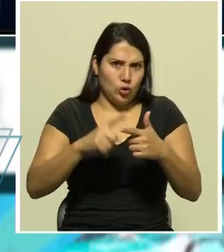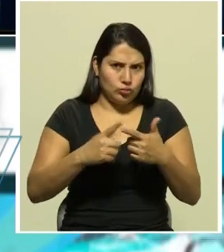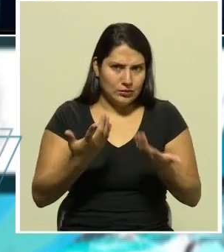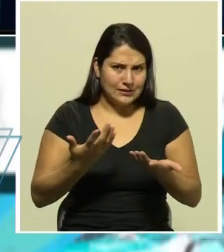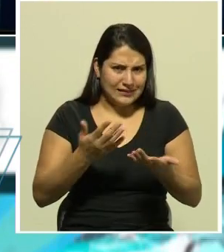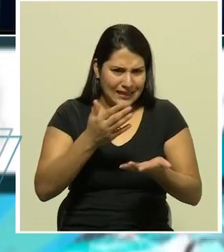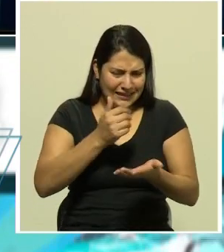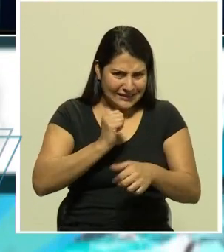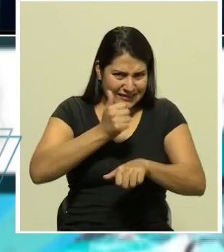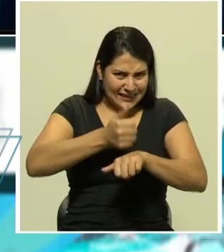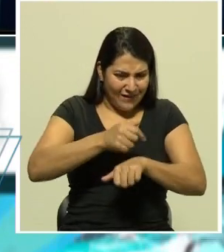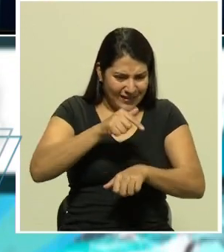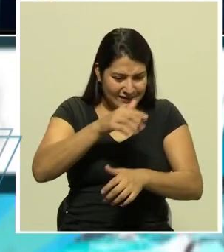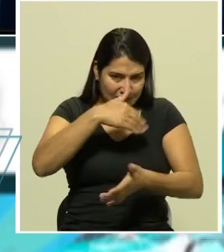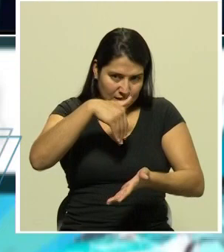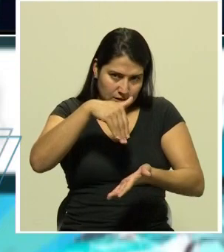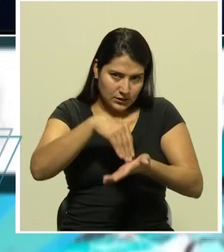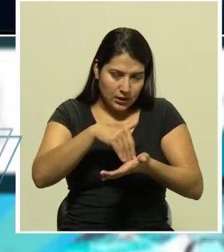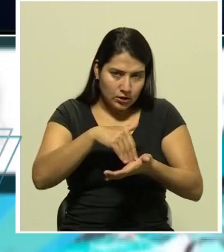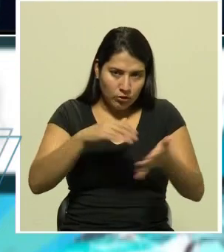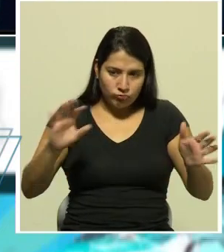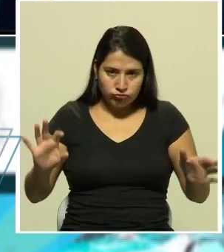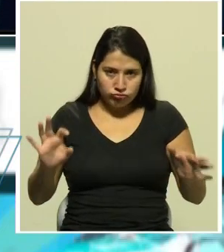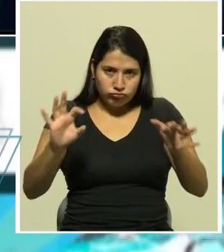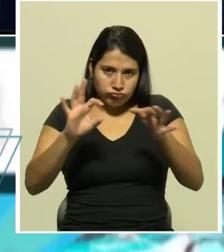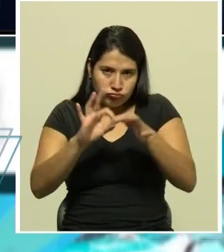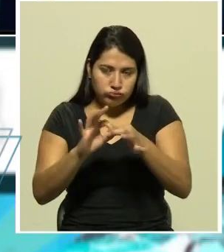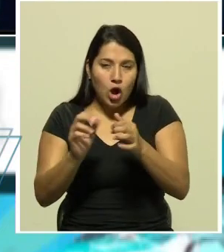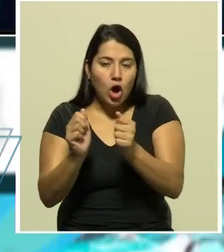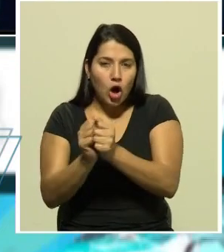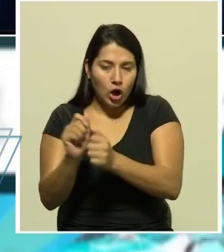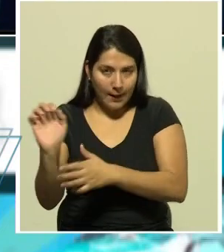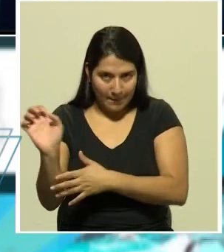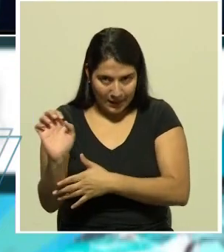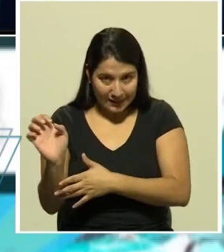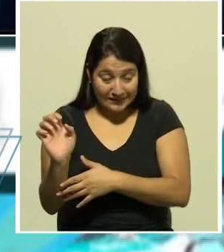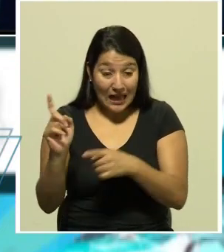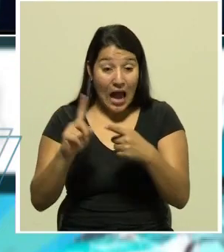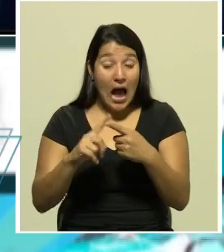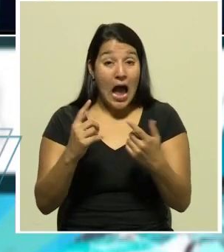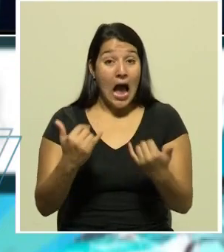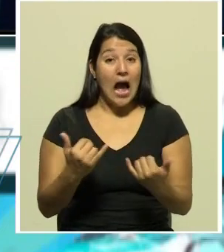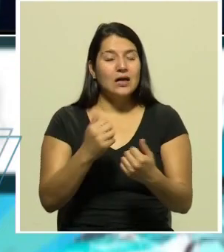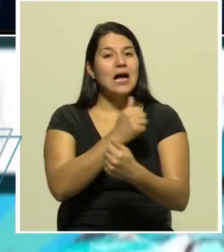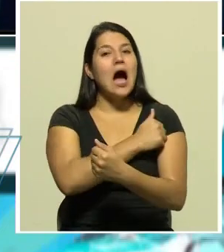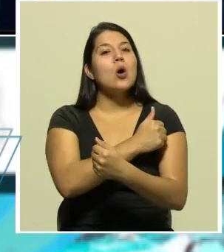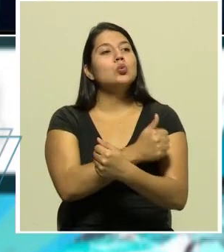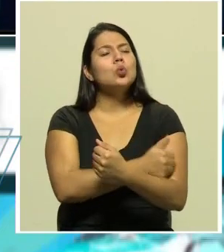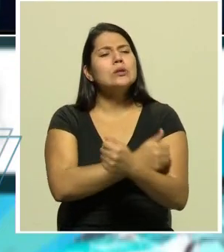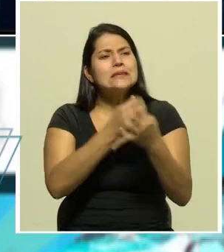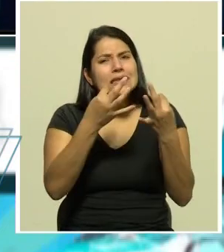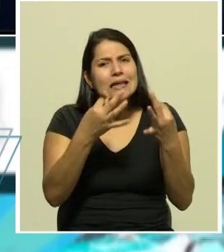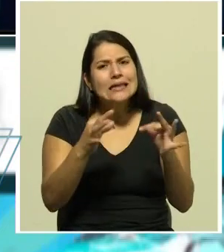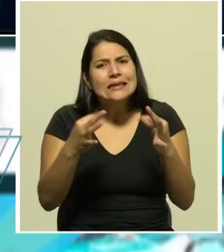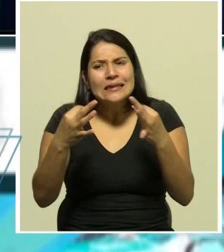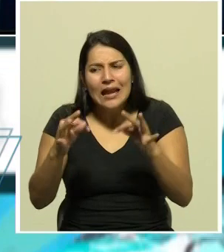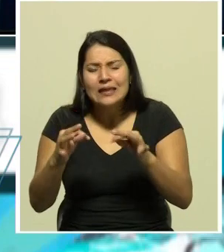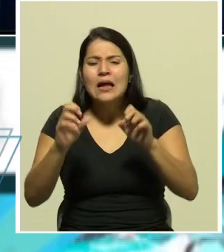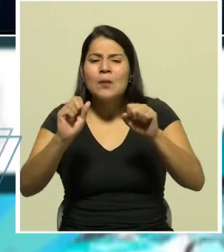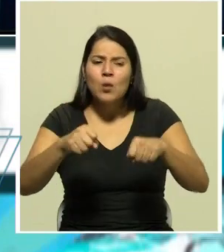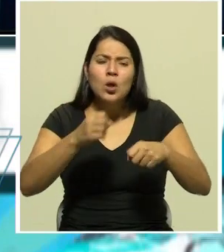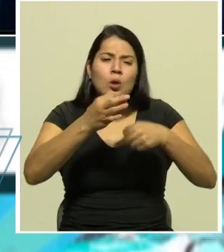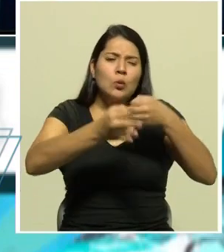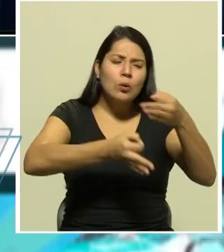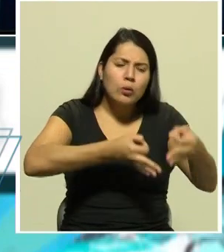vinculante con el hecho en sí. Hasta ahora las autoridades han tratado de persuadir a los vecinos